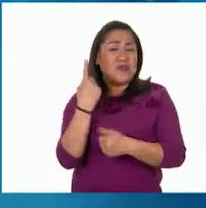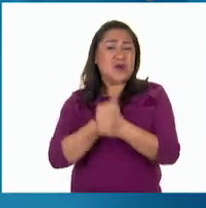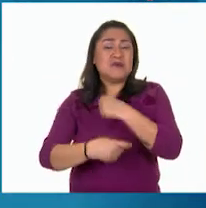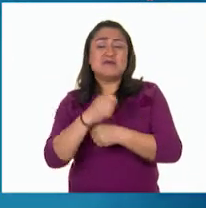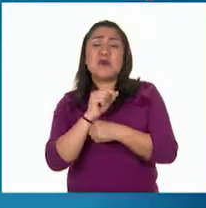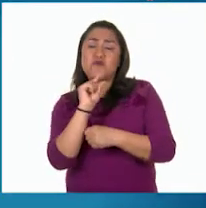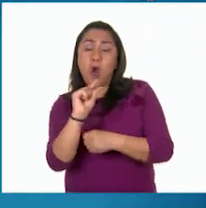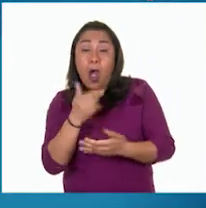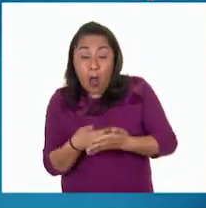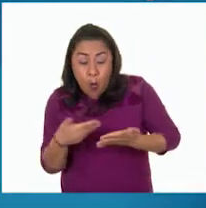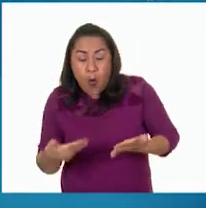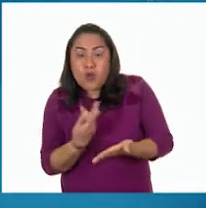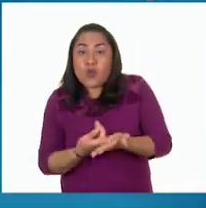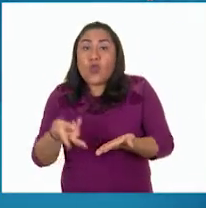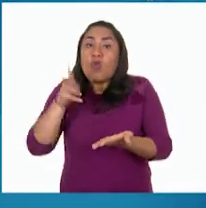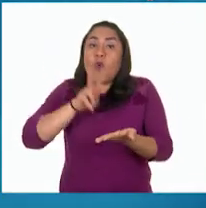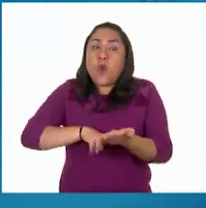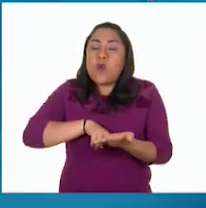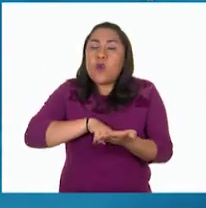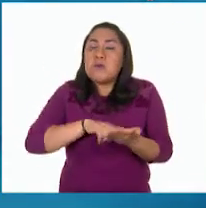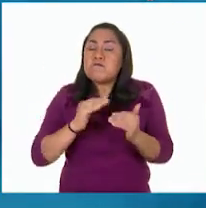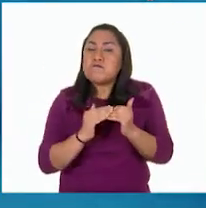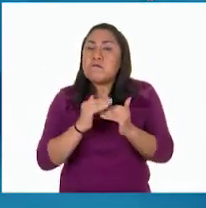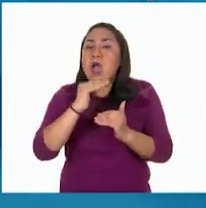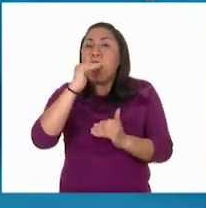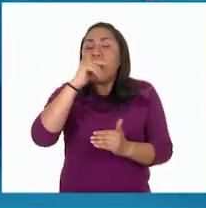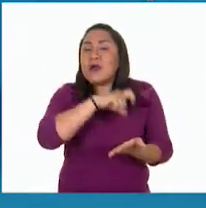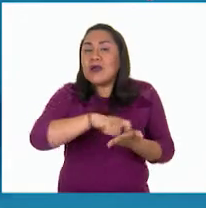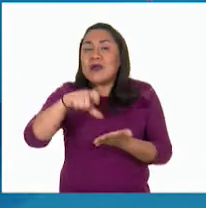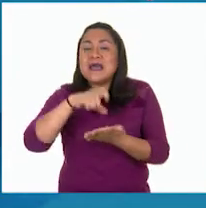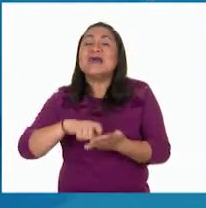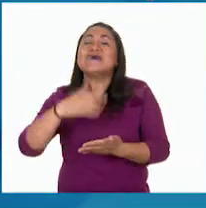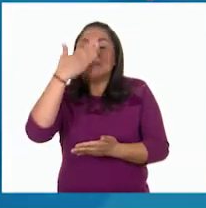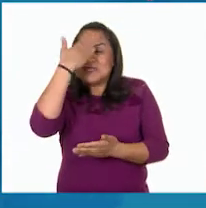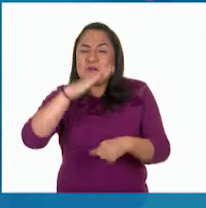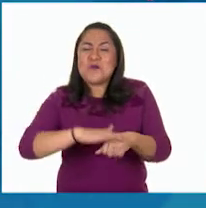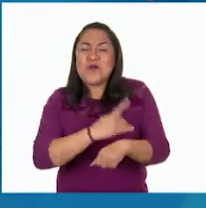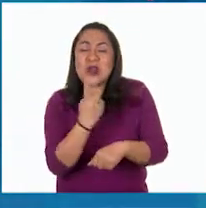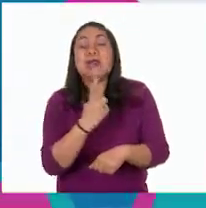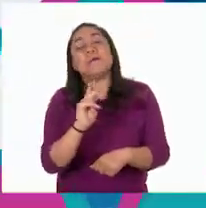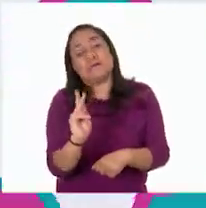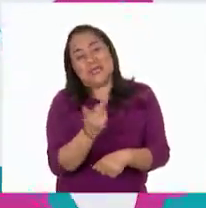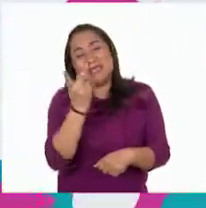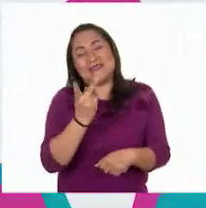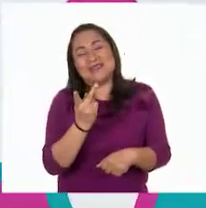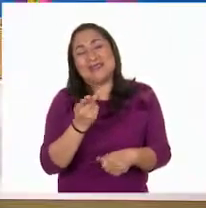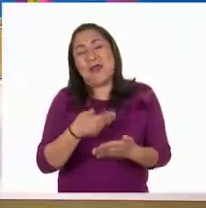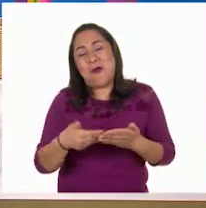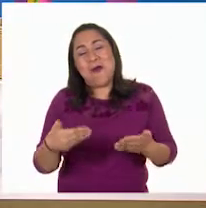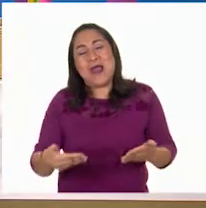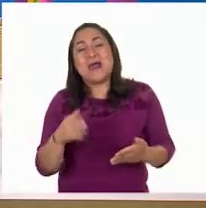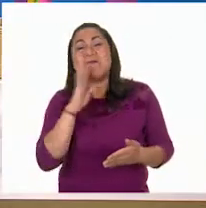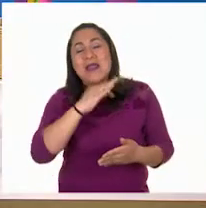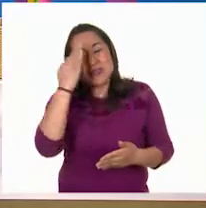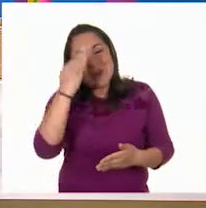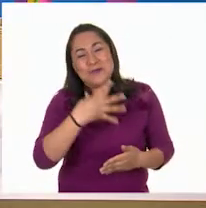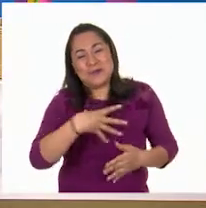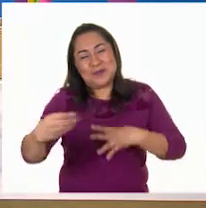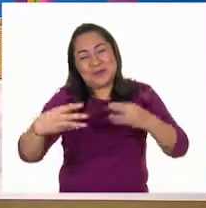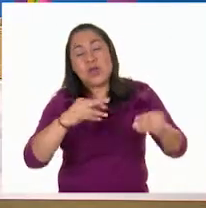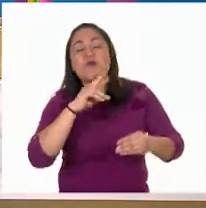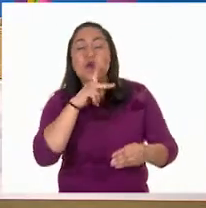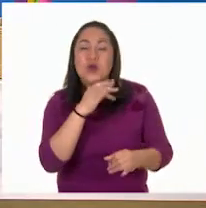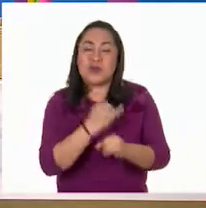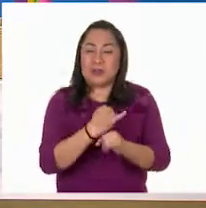un año. Y eso debido a la contingencia sanitaria que vivimos. Sí, es cierto. Y no